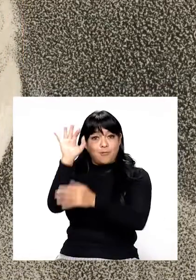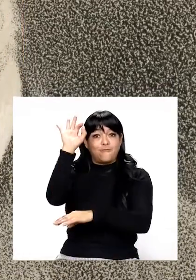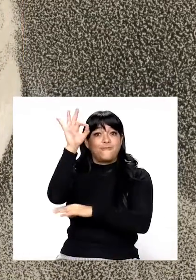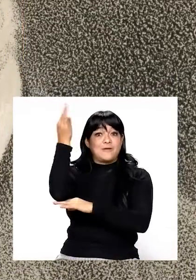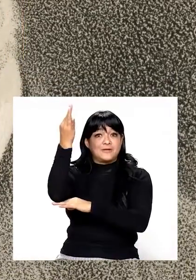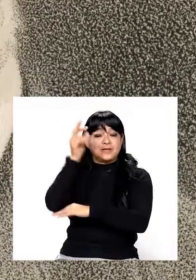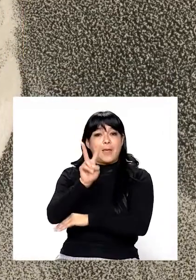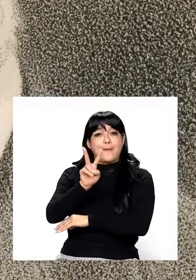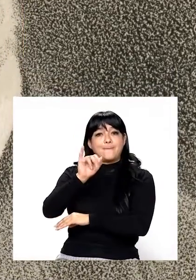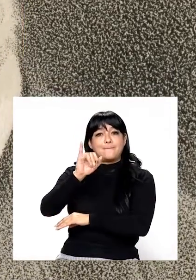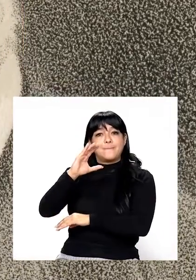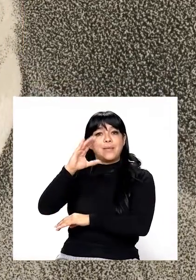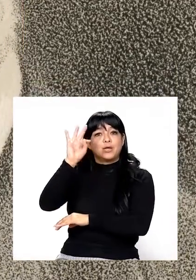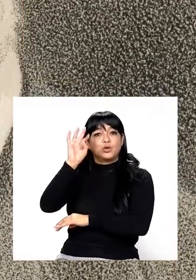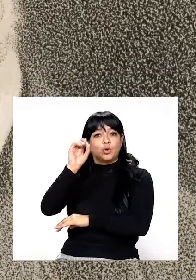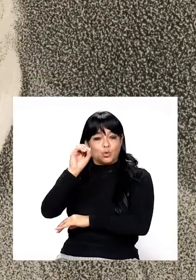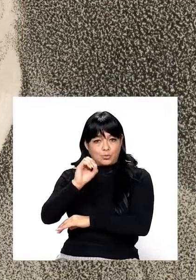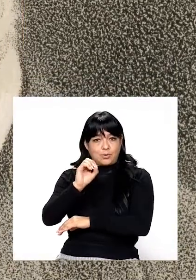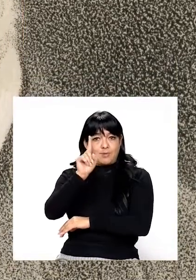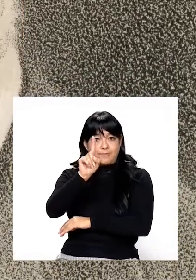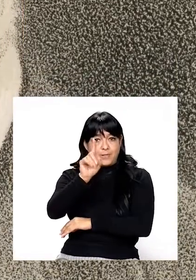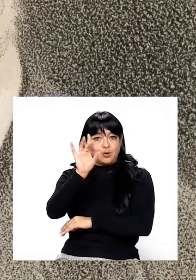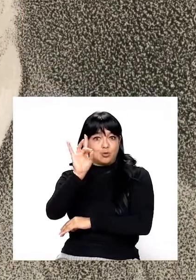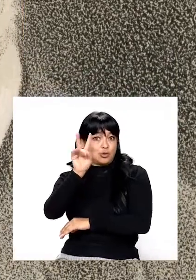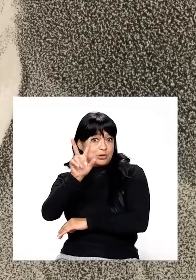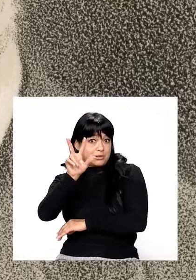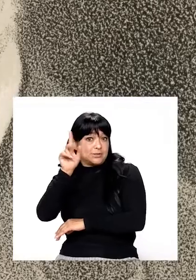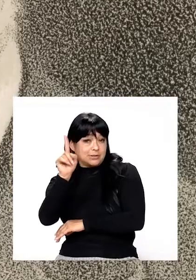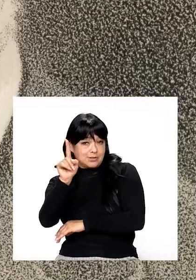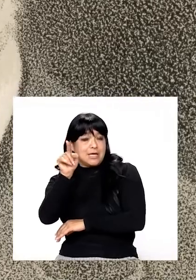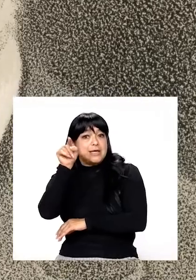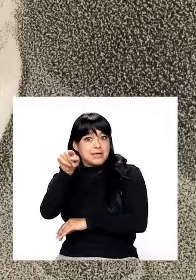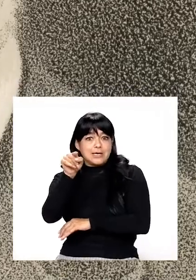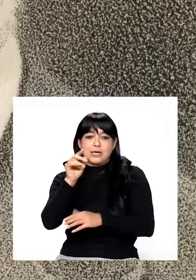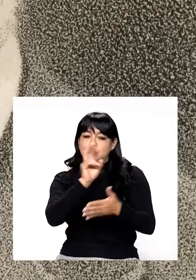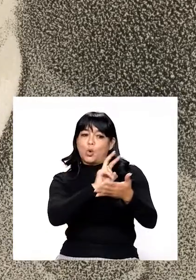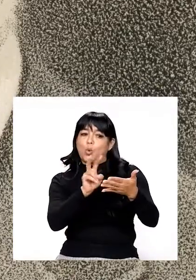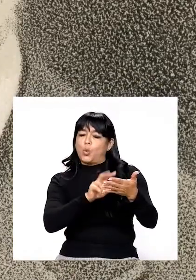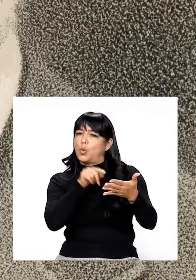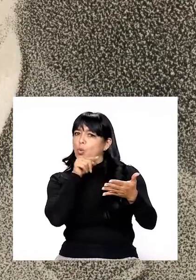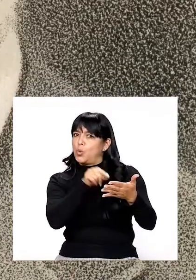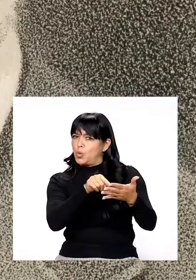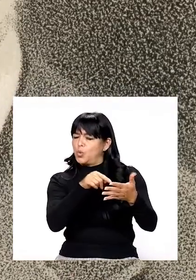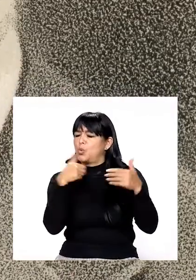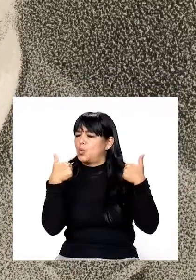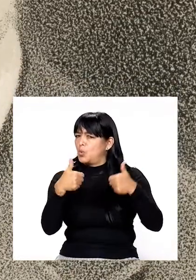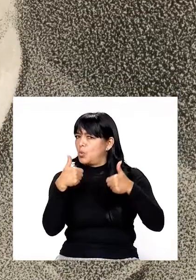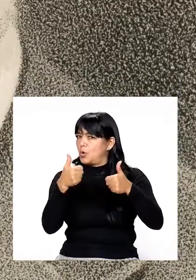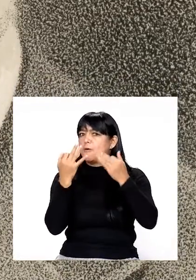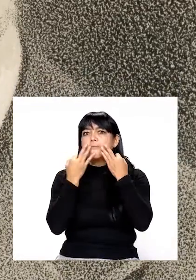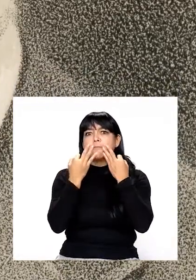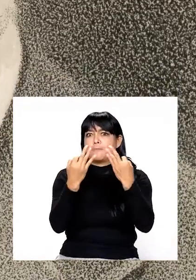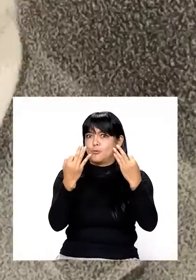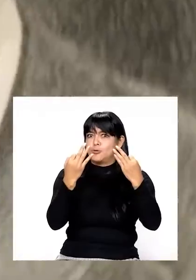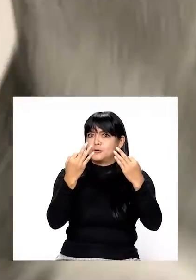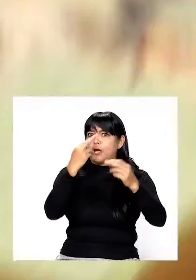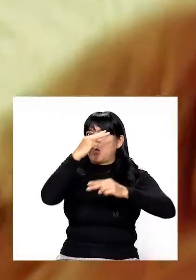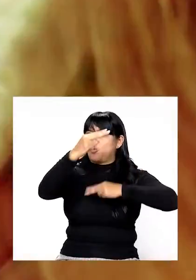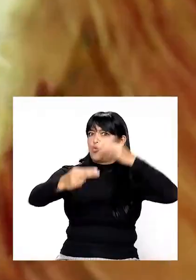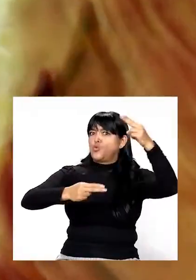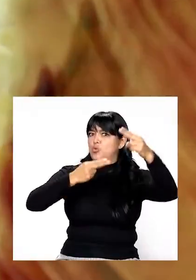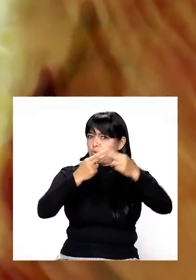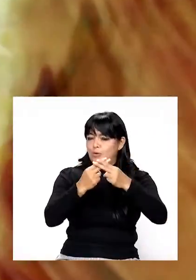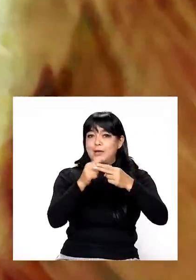novelista francés Víctor Hugo en 1831 y que es considerada una joya de la literatura universal.